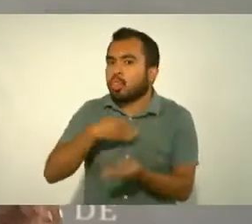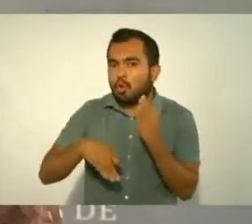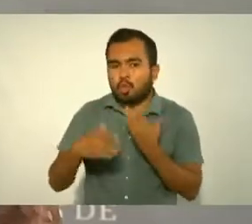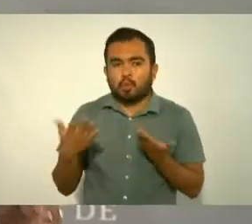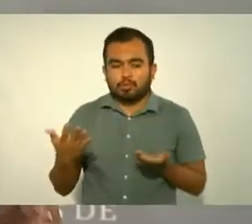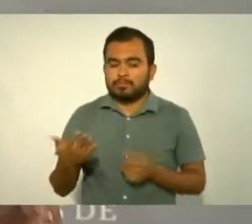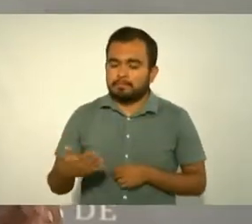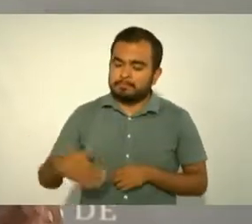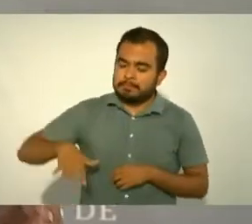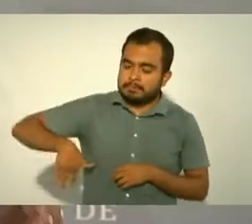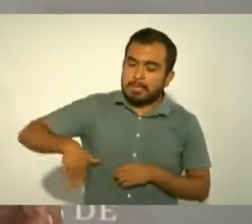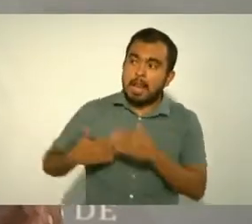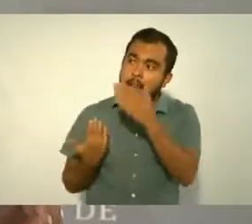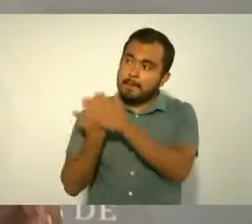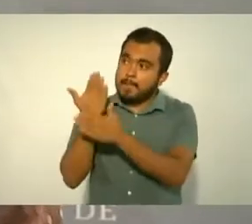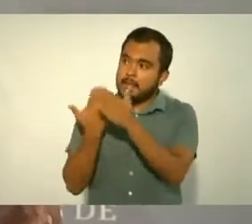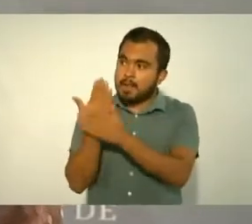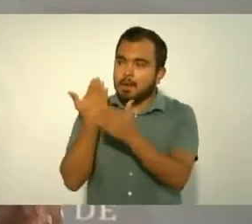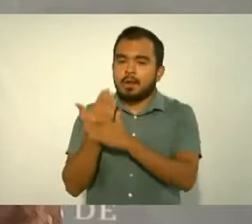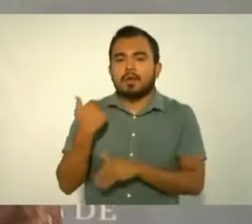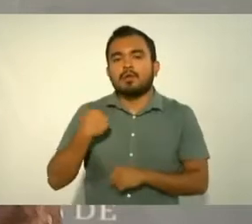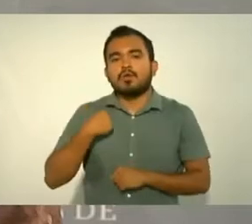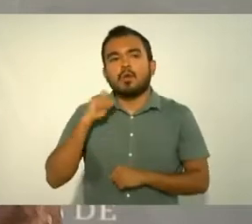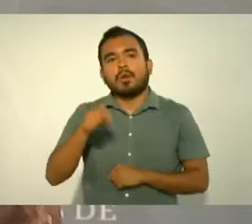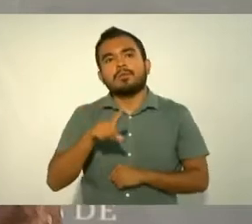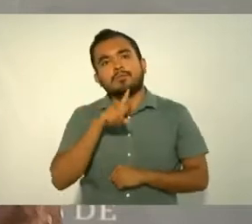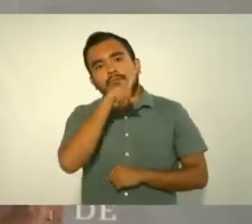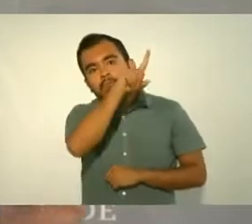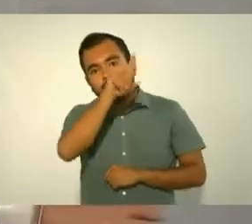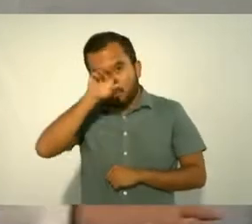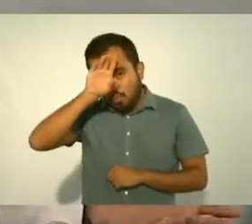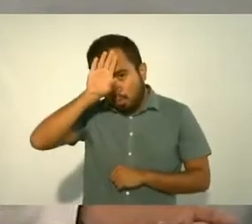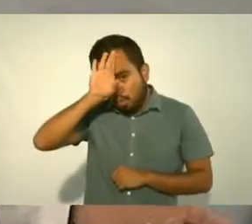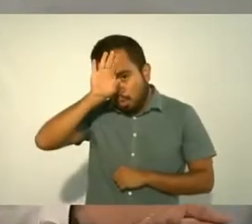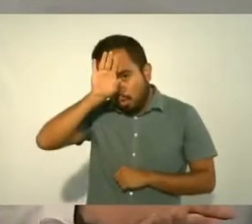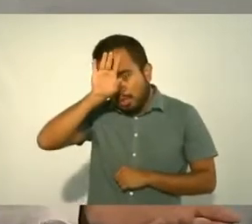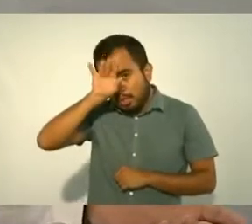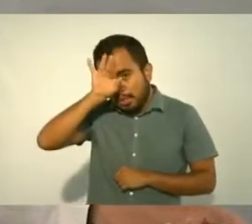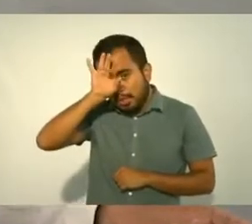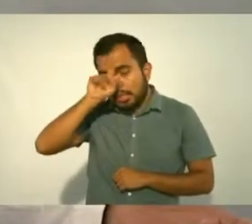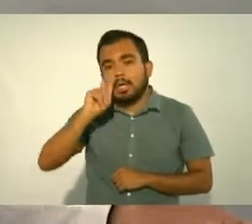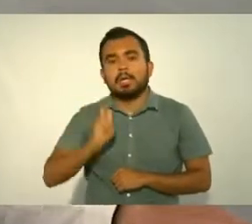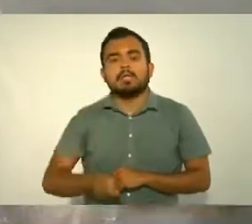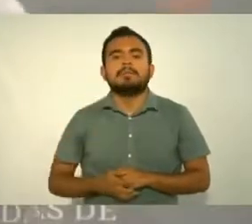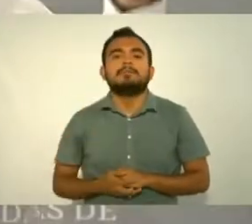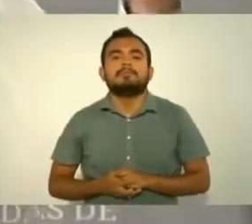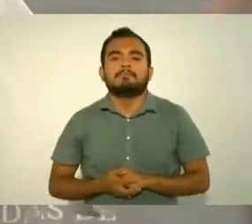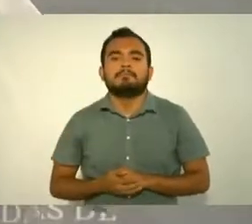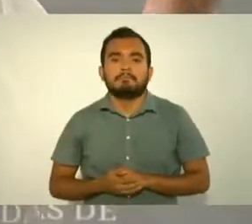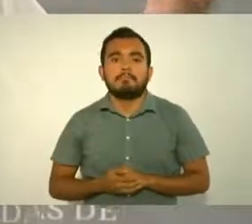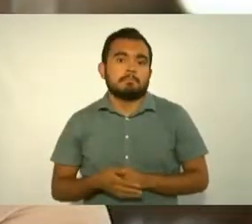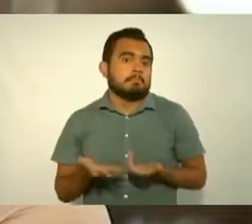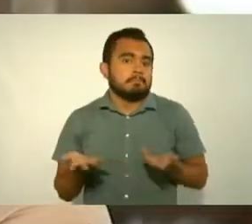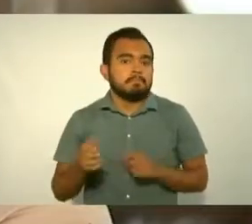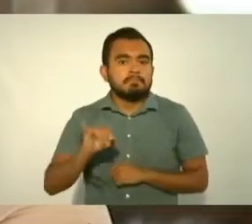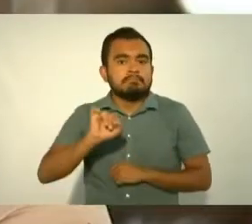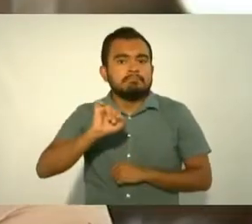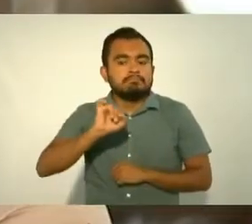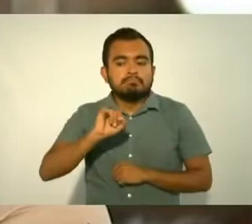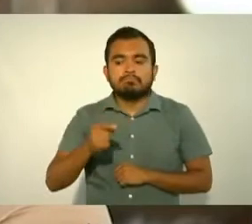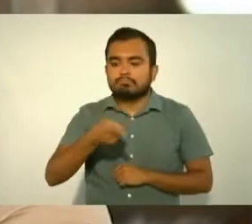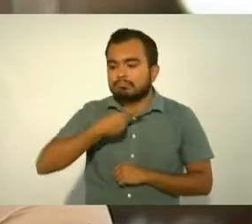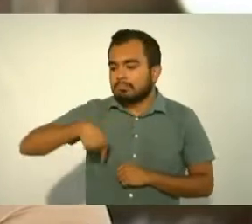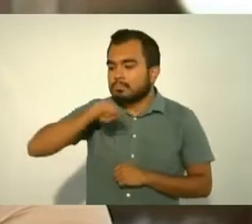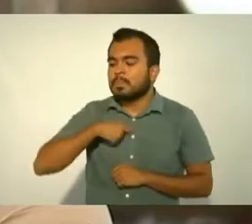yo en Monterrey que habíamos podido enfrentar